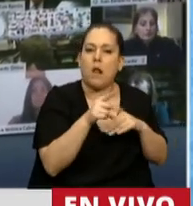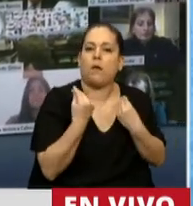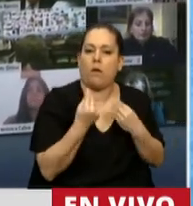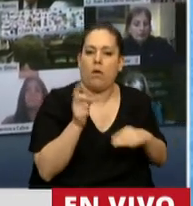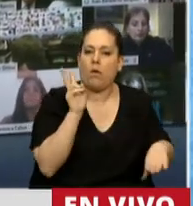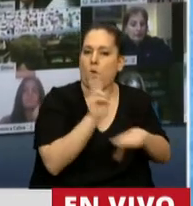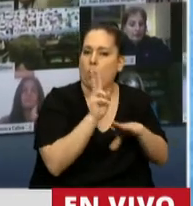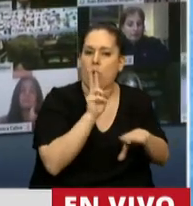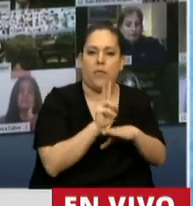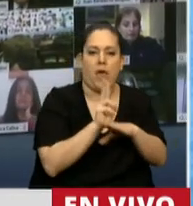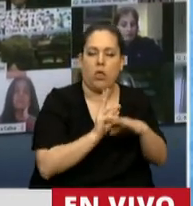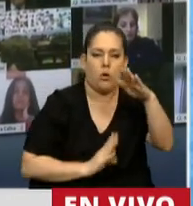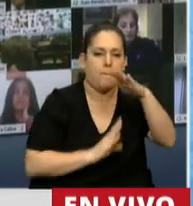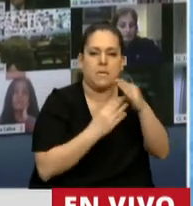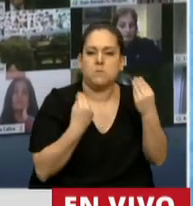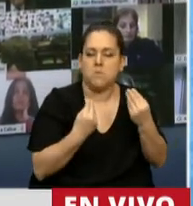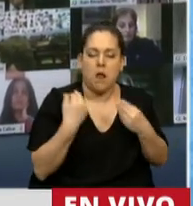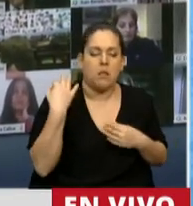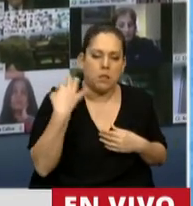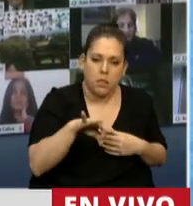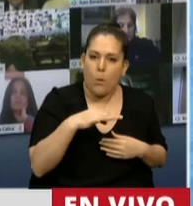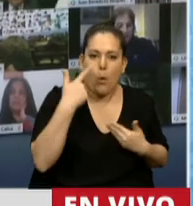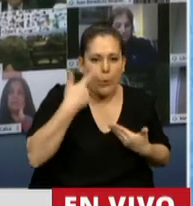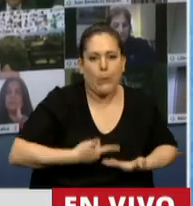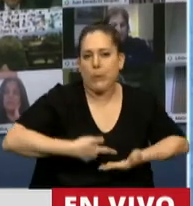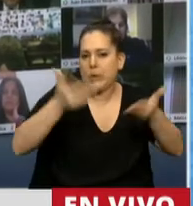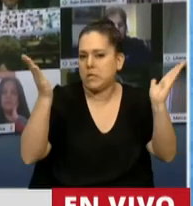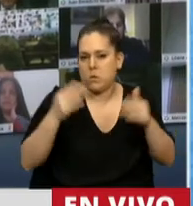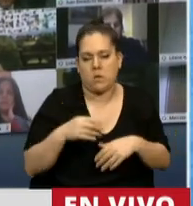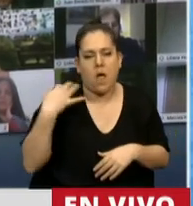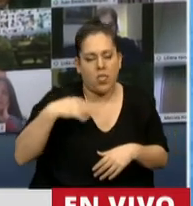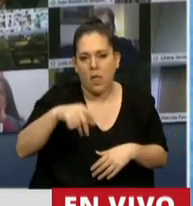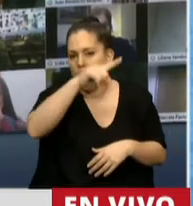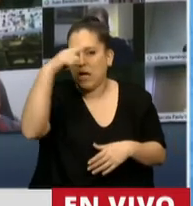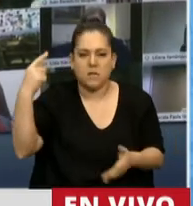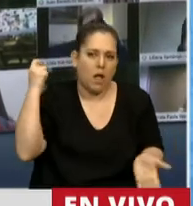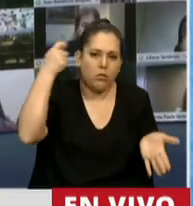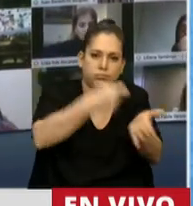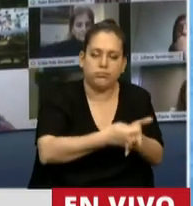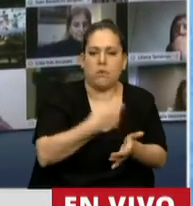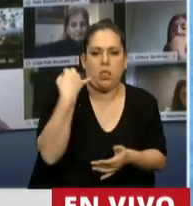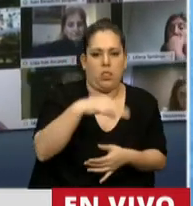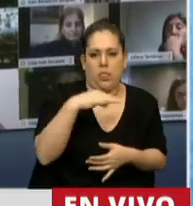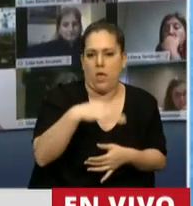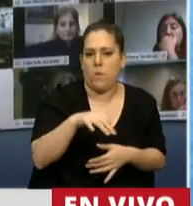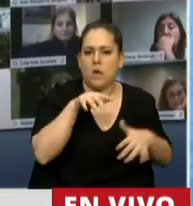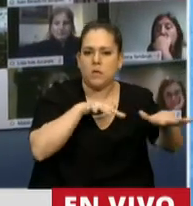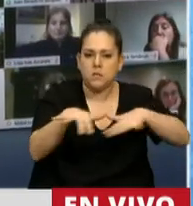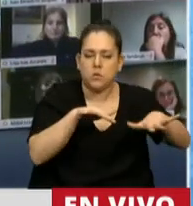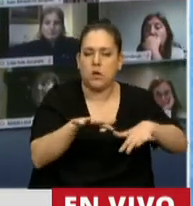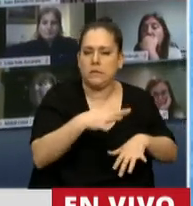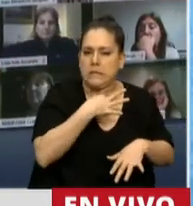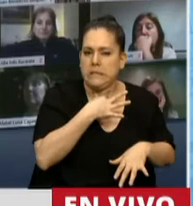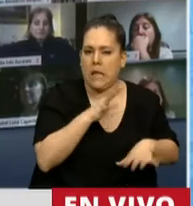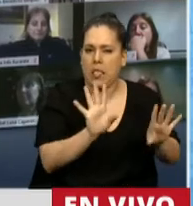es esencial que lo visibilicemos y que sean parados por el Estado en un momento tan difícil que están atravesando